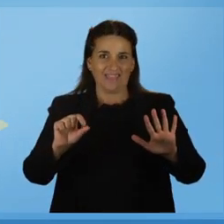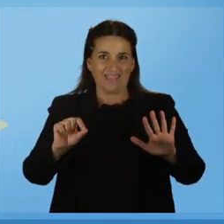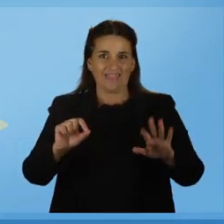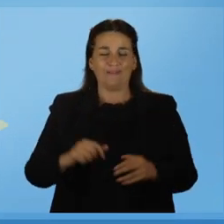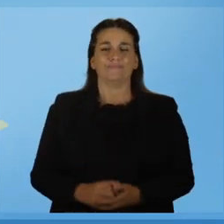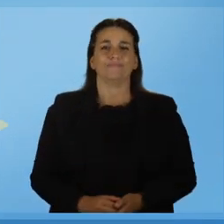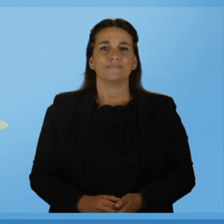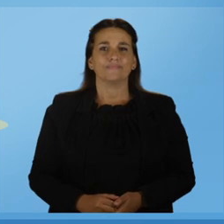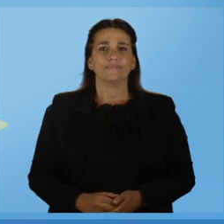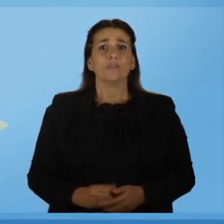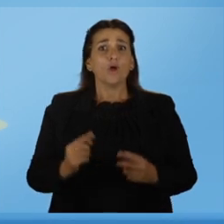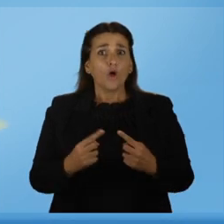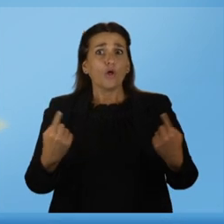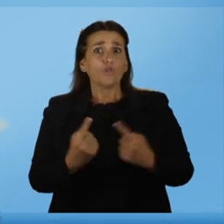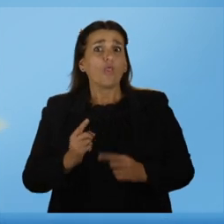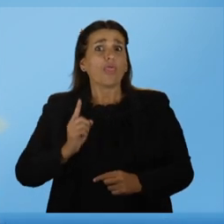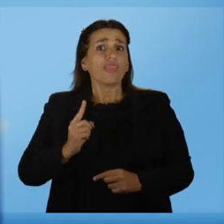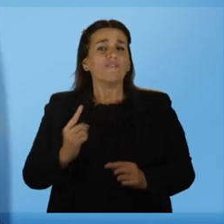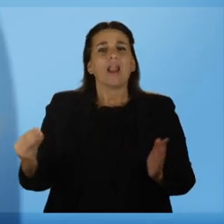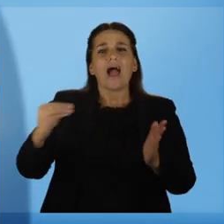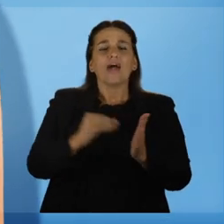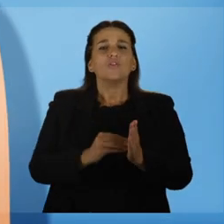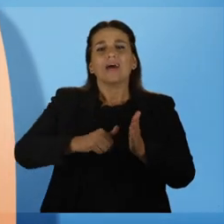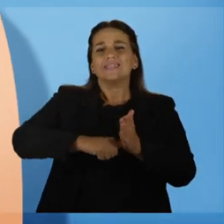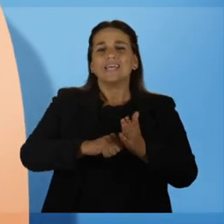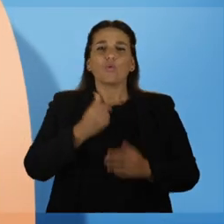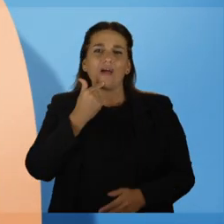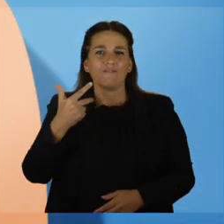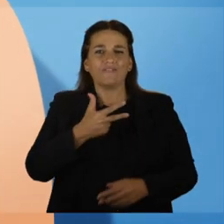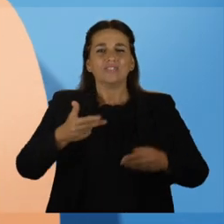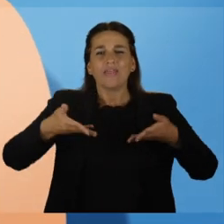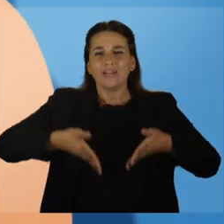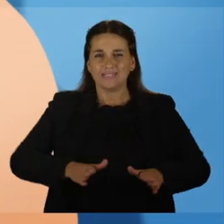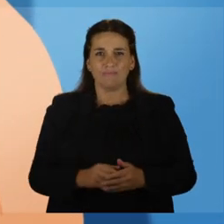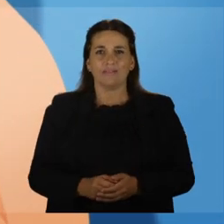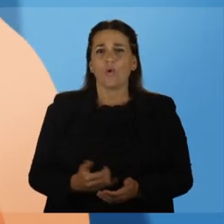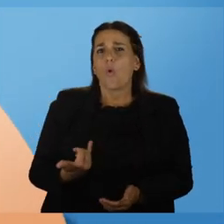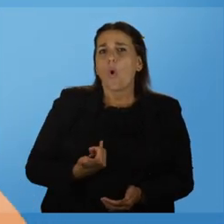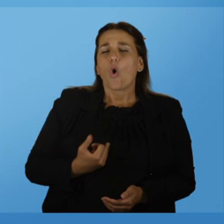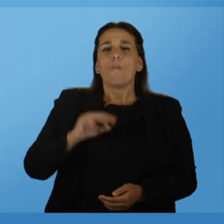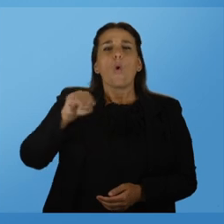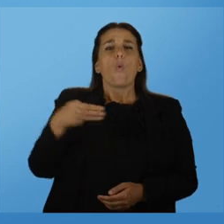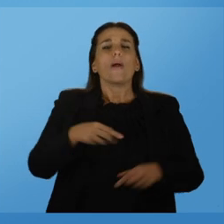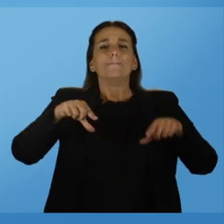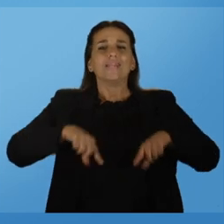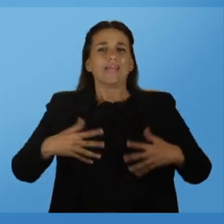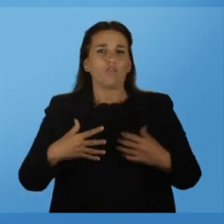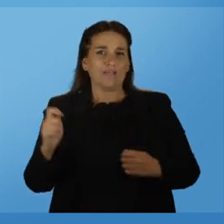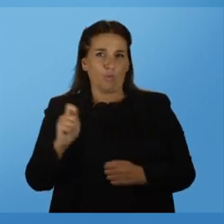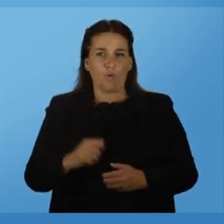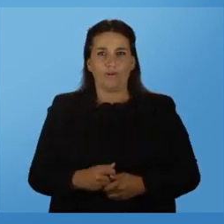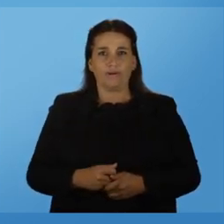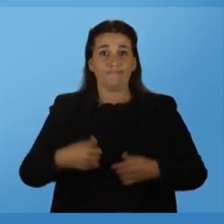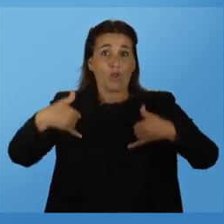edad cumplidos a la fecha. Todos deberán hacerlo con su cédula y fecha de nacimiento, en la web del Ministerio de Salud Pública,